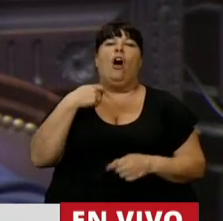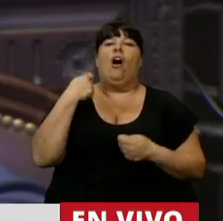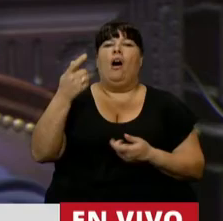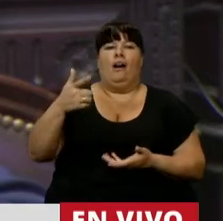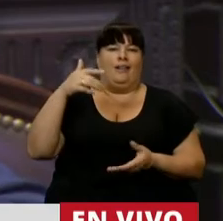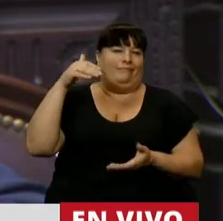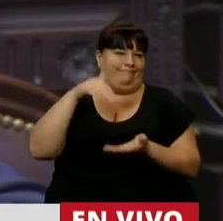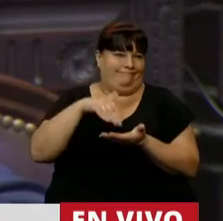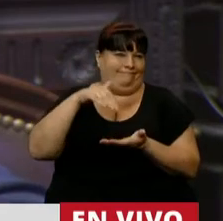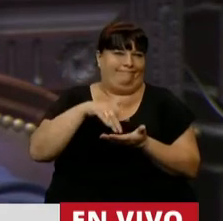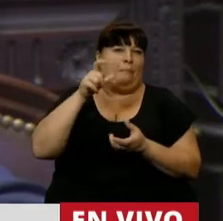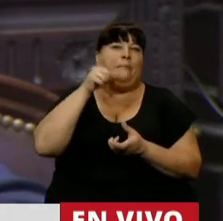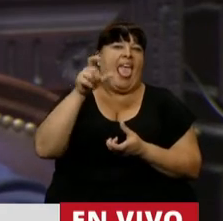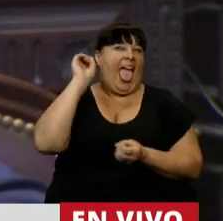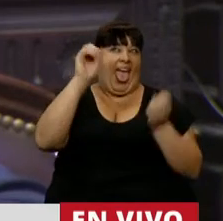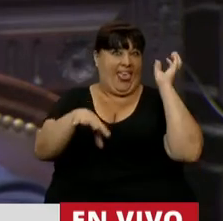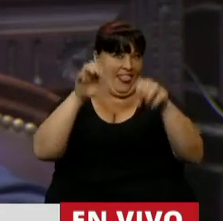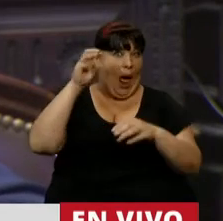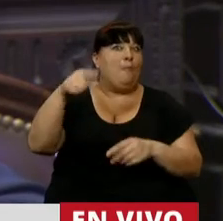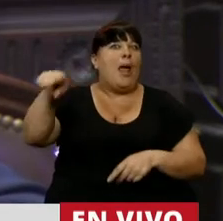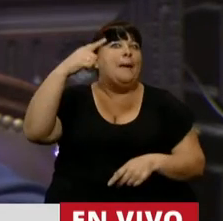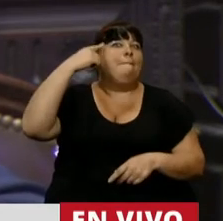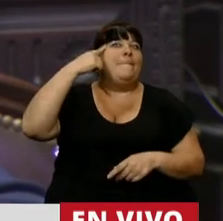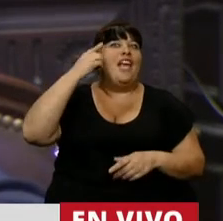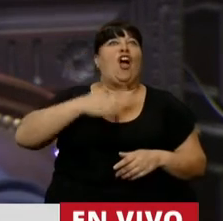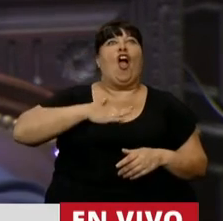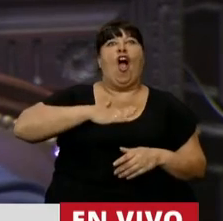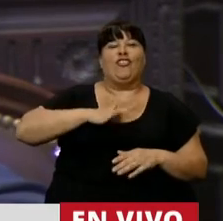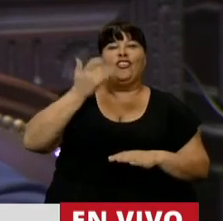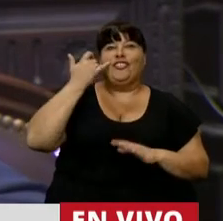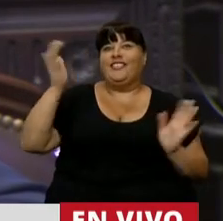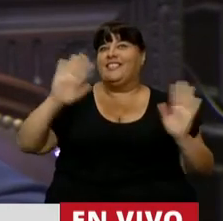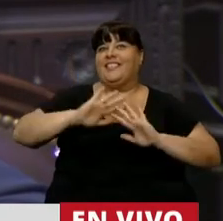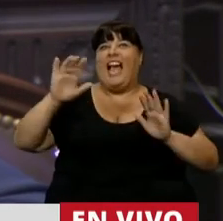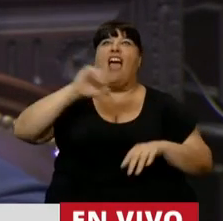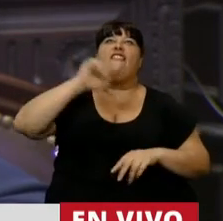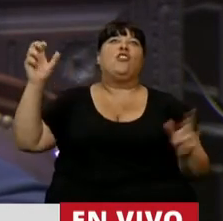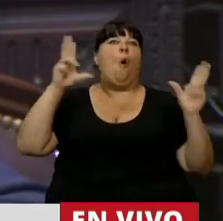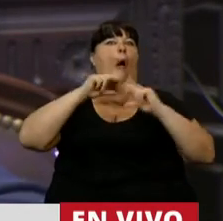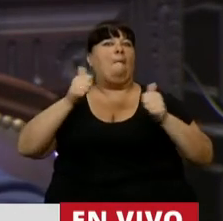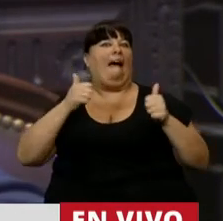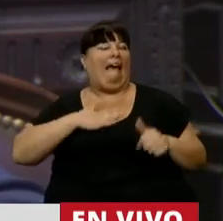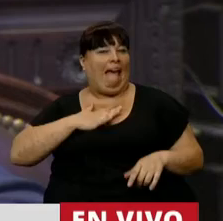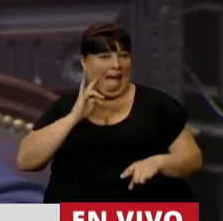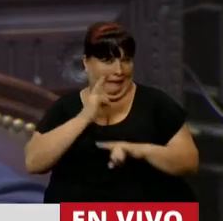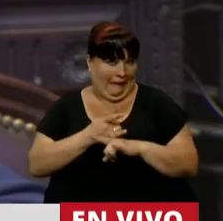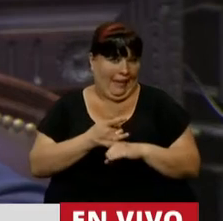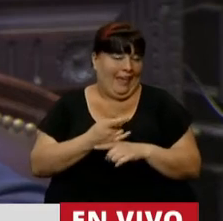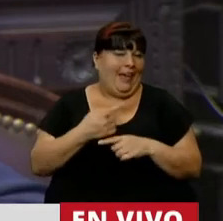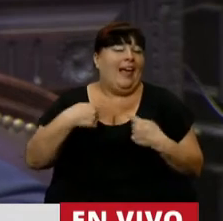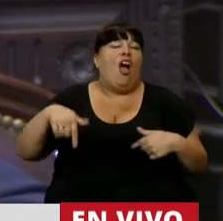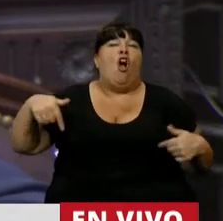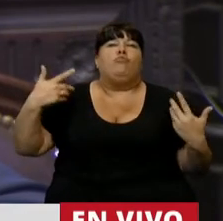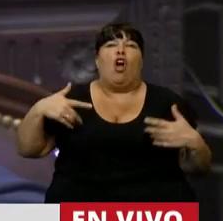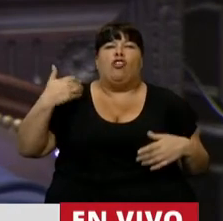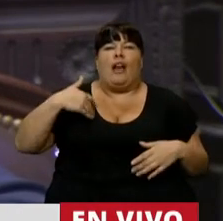recibieron las toneladas de piedras porque ya pensaban ilusionados que se había acabado la inflación, pasan tantas cosas